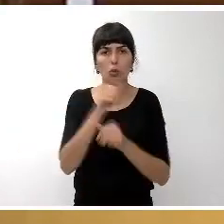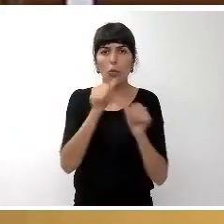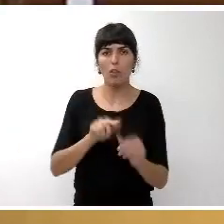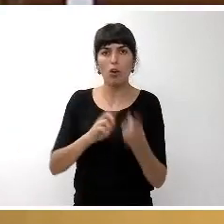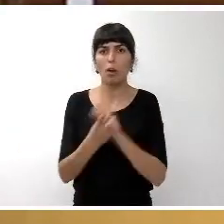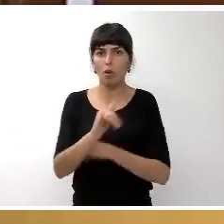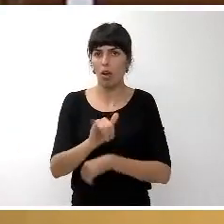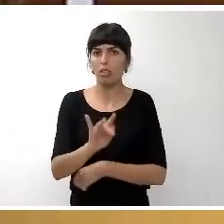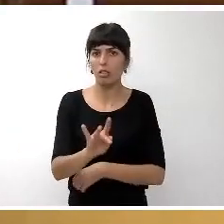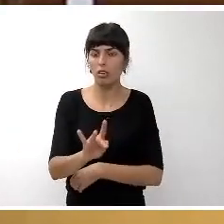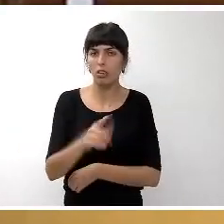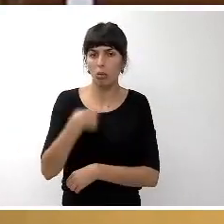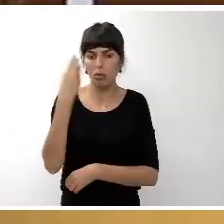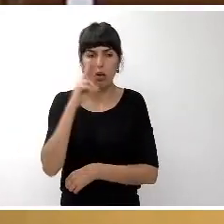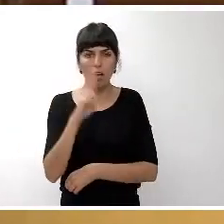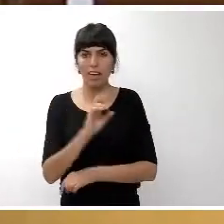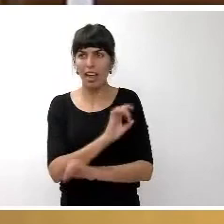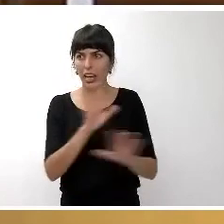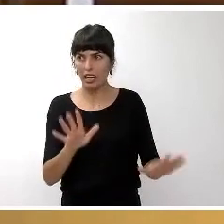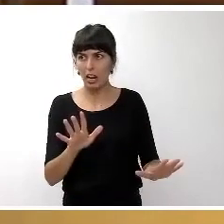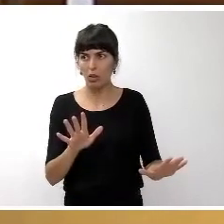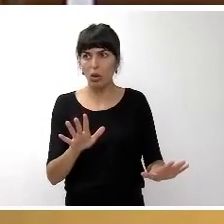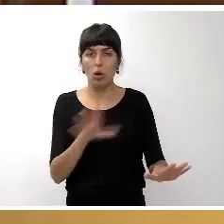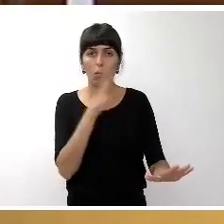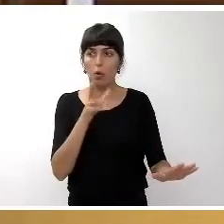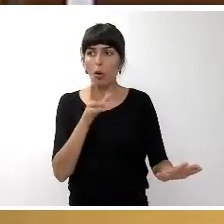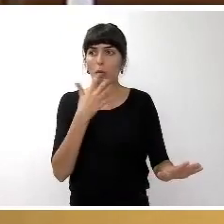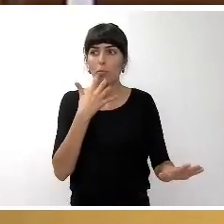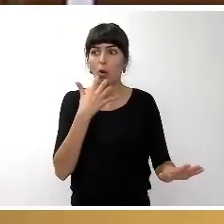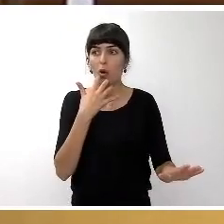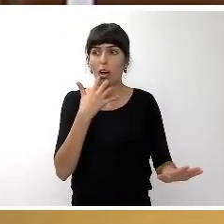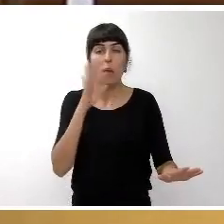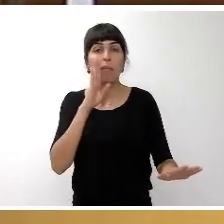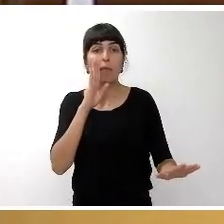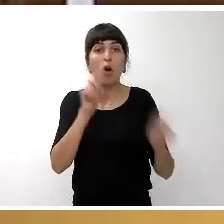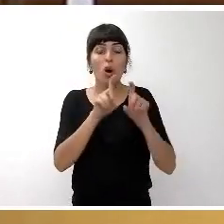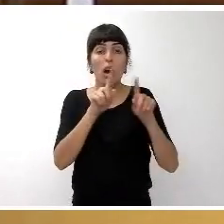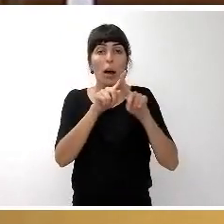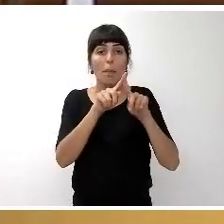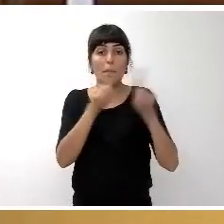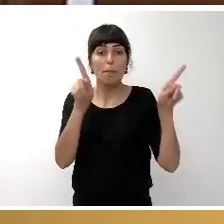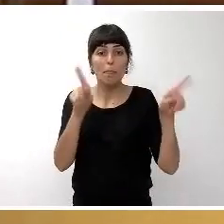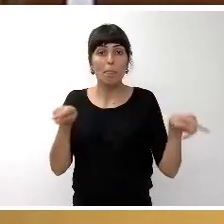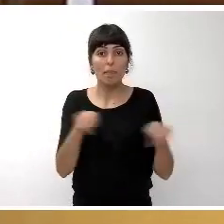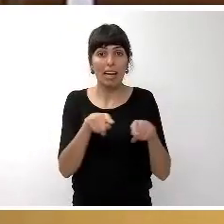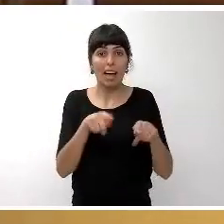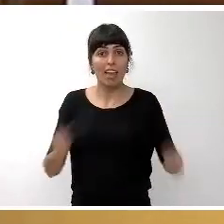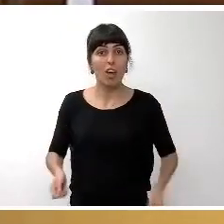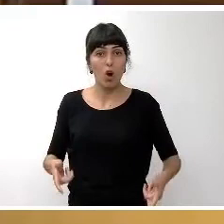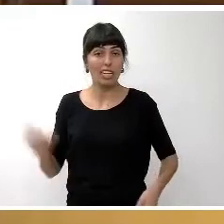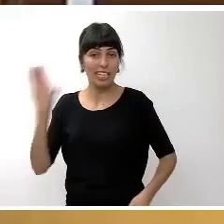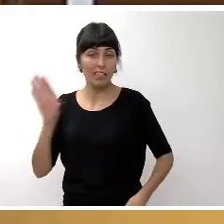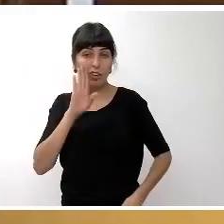que se refleja quizá en la anécdota de que no le instalamos a Hawking una placa, sino se lo estamos